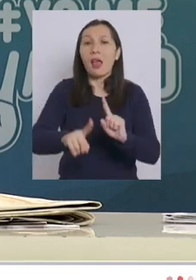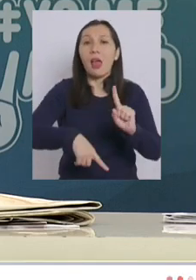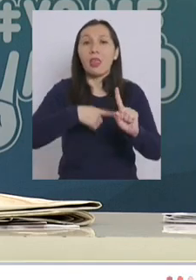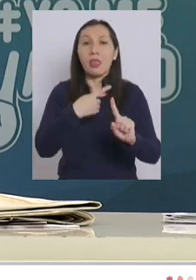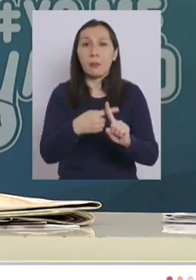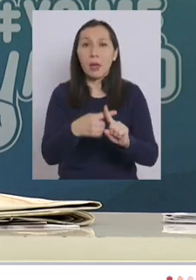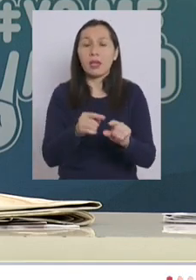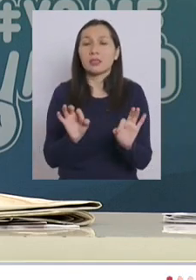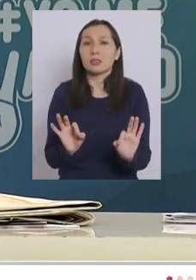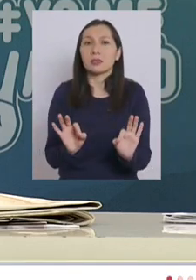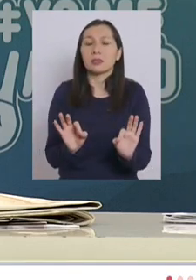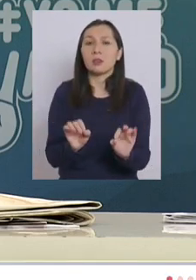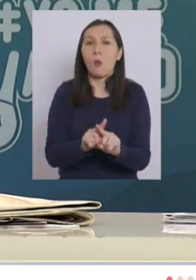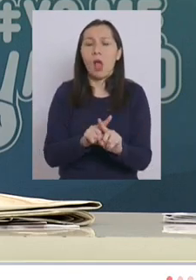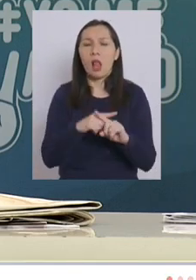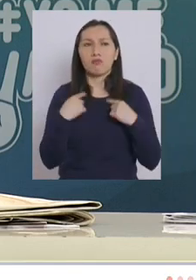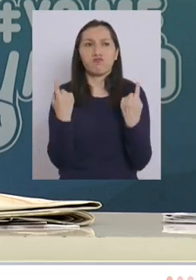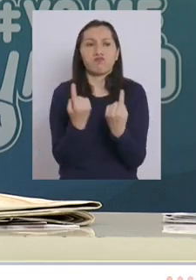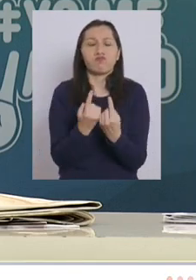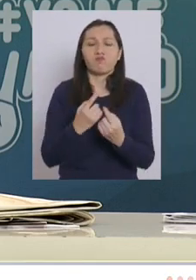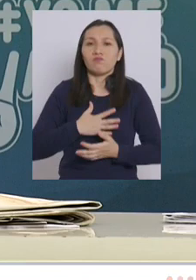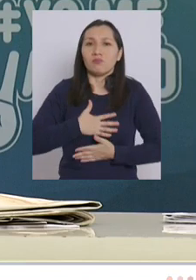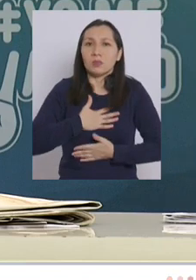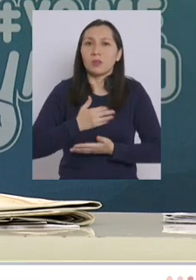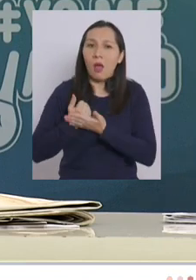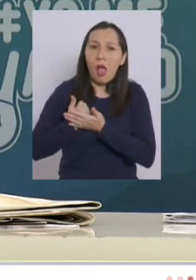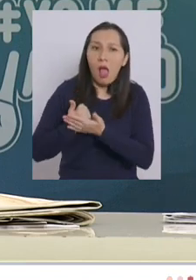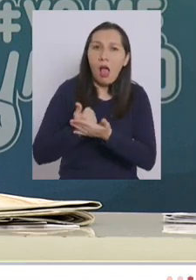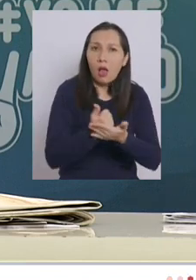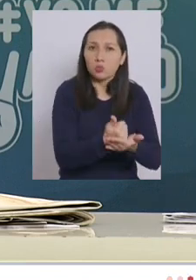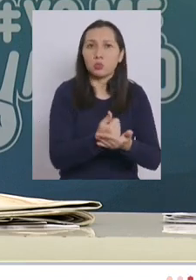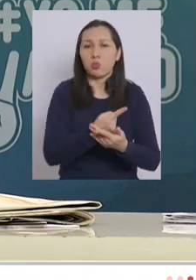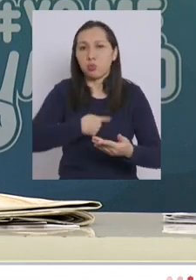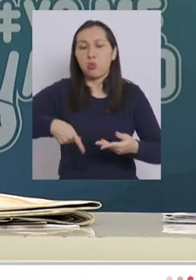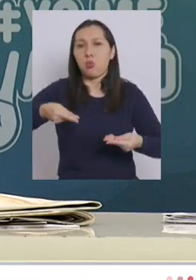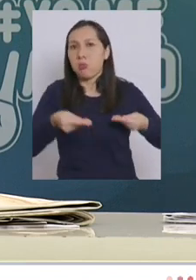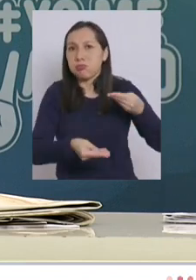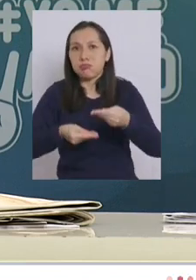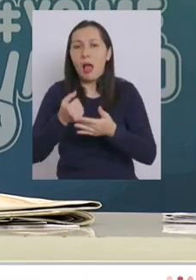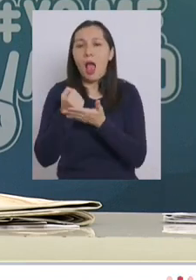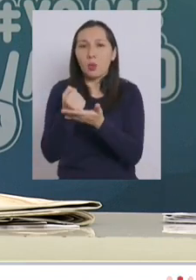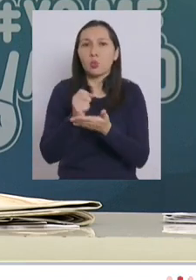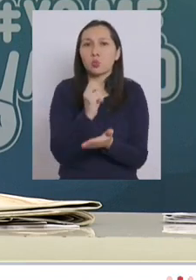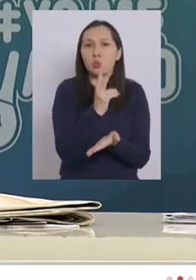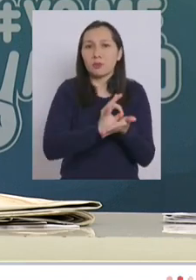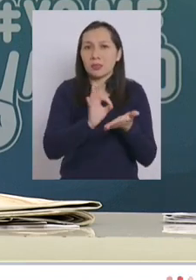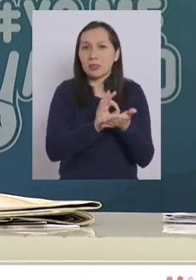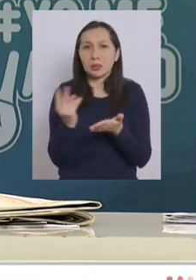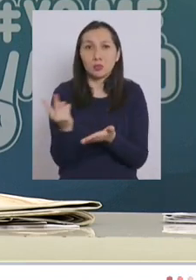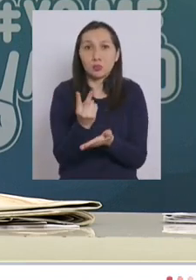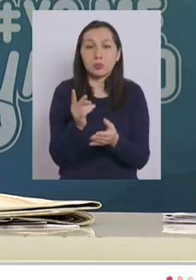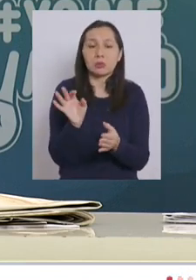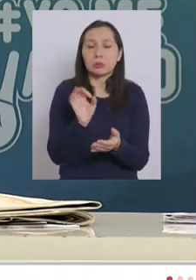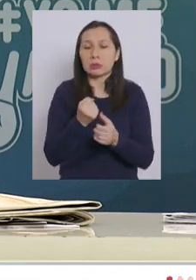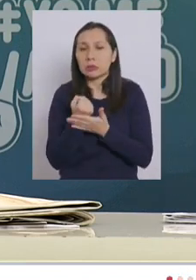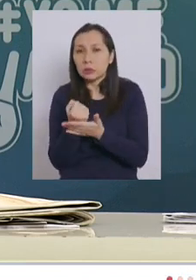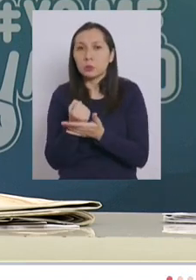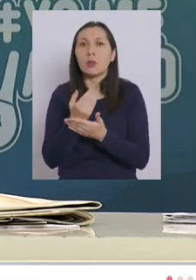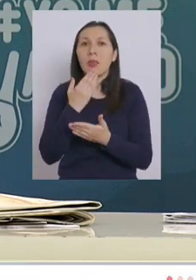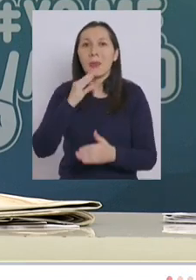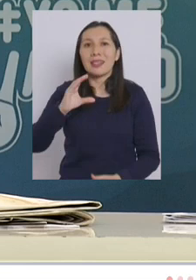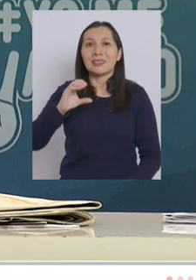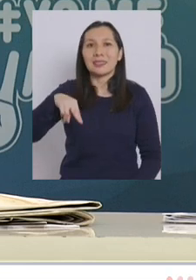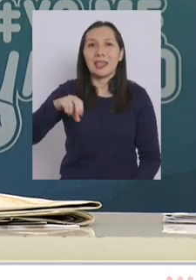un ambiente de solidaridad de colaboración entre las subsecretarías entre la